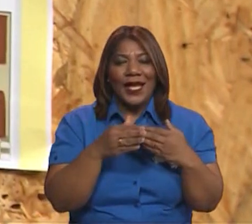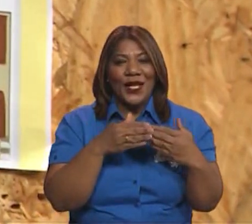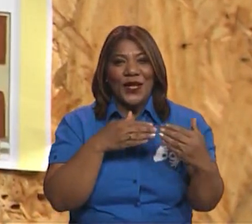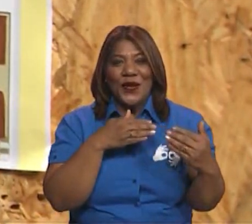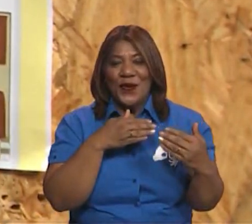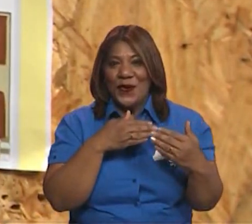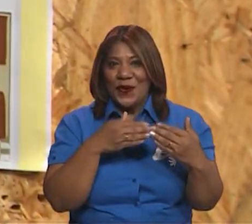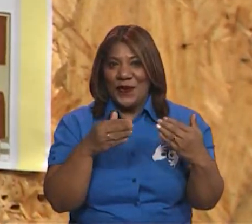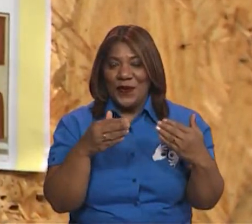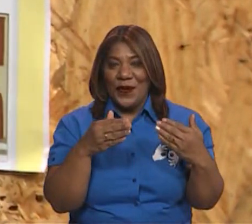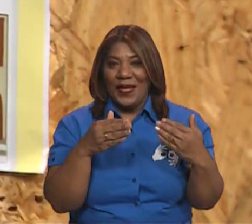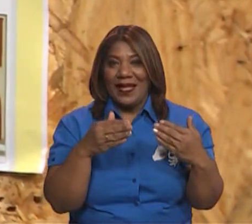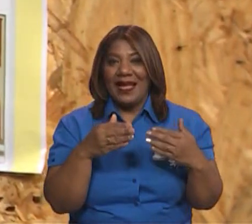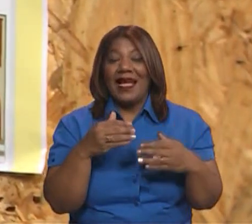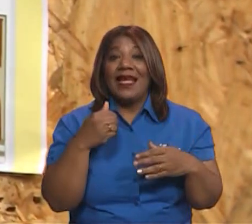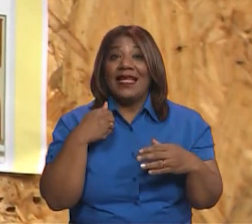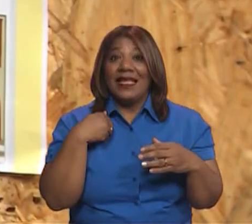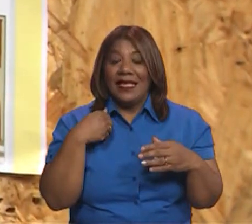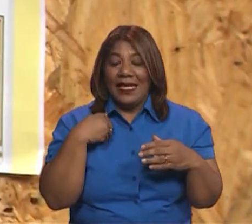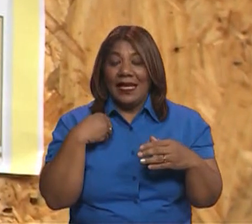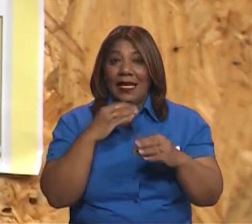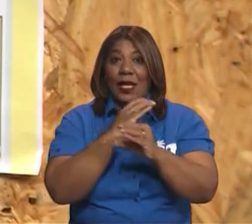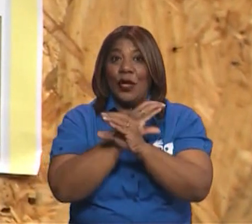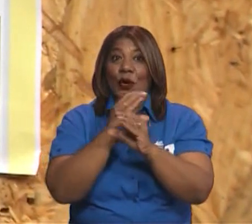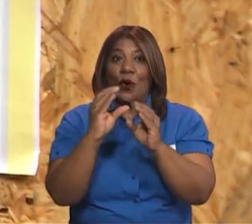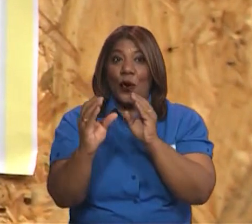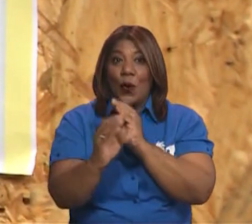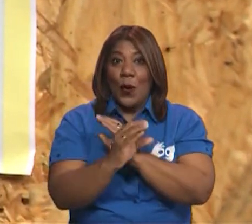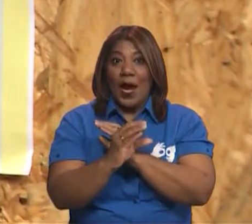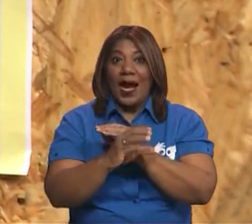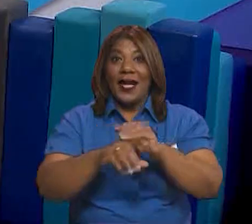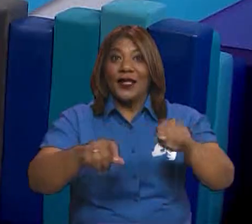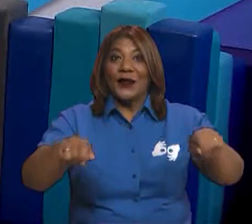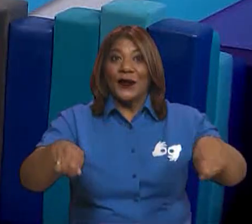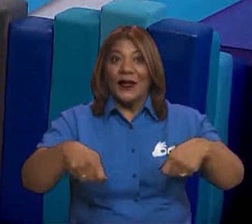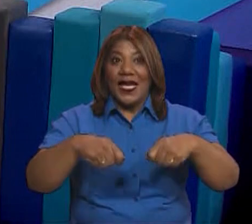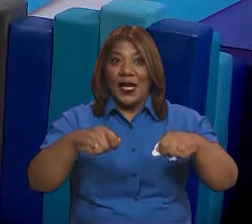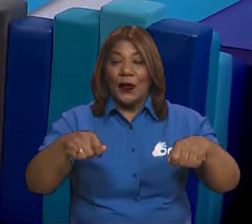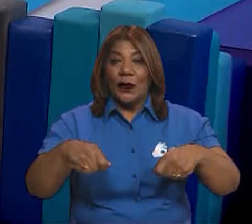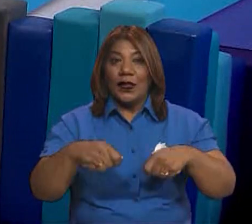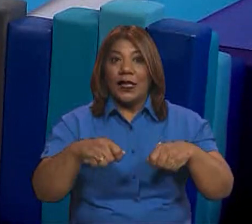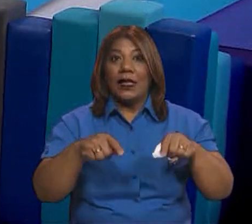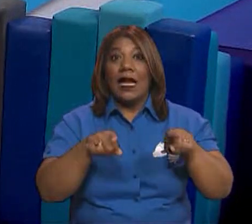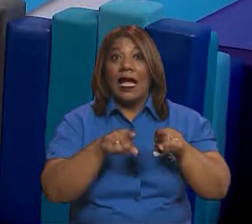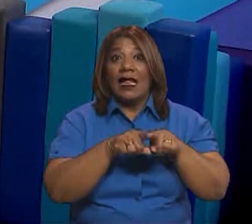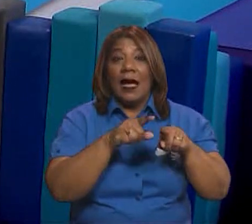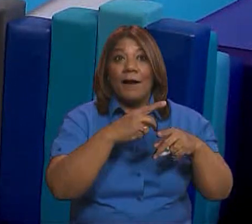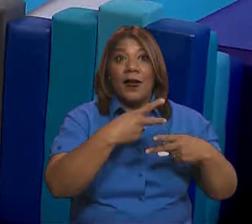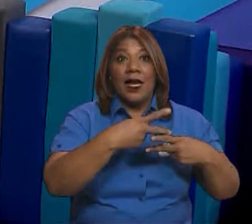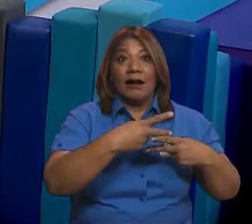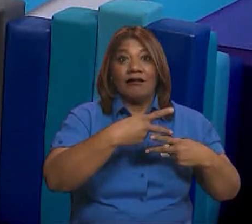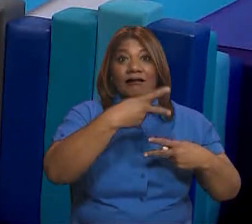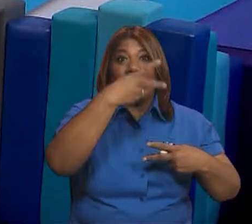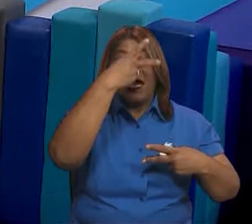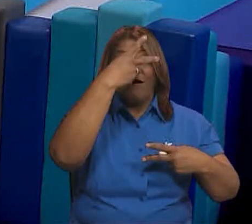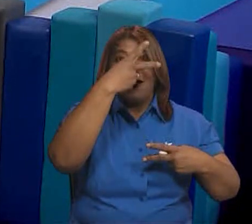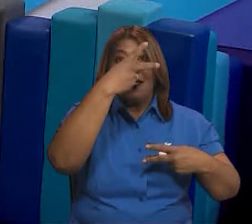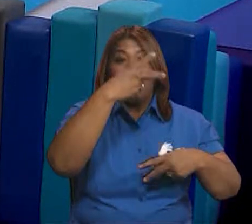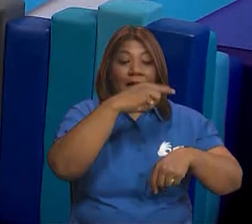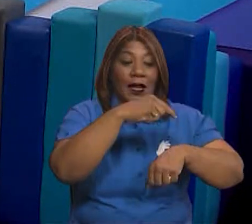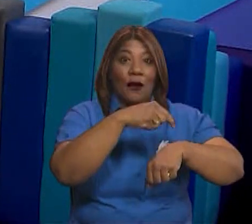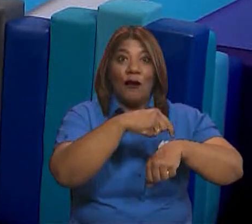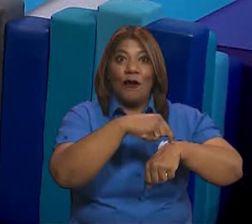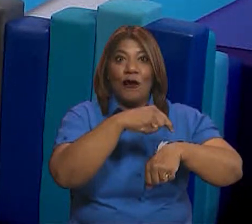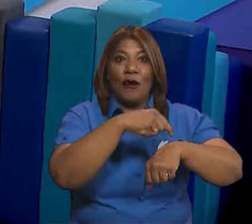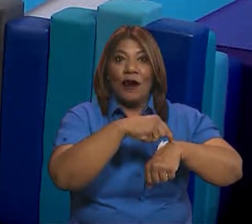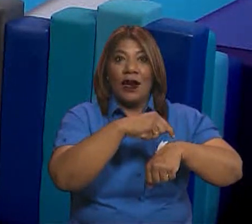tenemos diversos tipos de polígonos dentro de nuestro hogar. Aquí tenemos una ventana, tenemos acá un reloj y tenemos